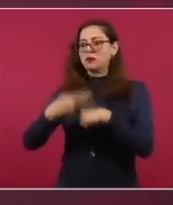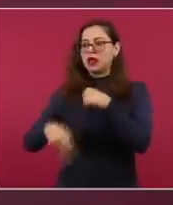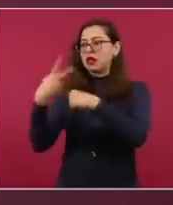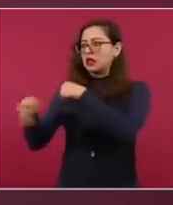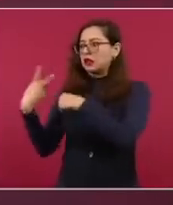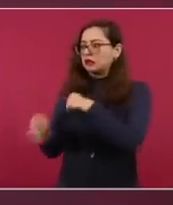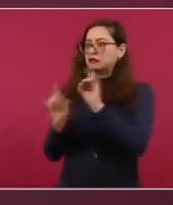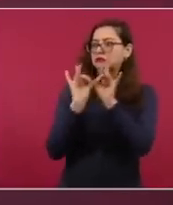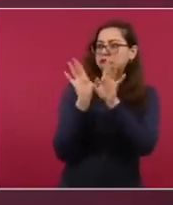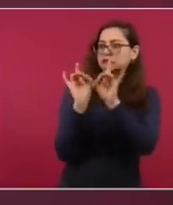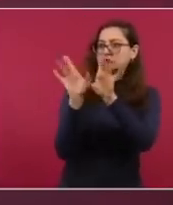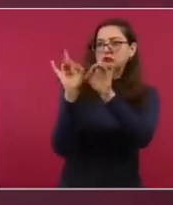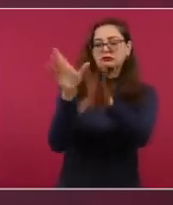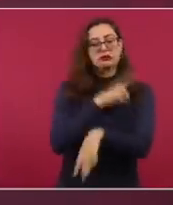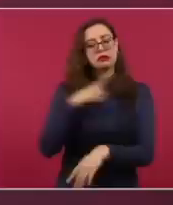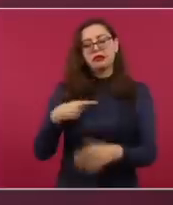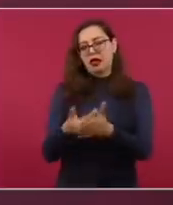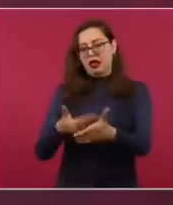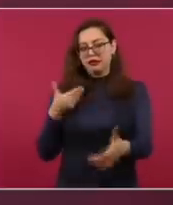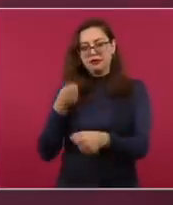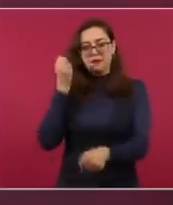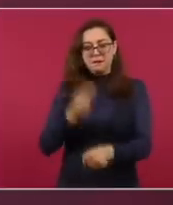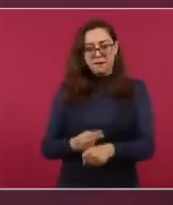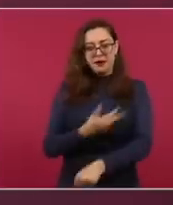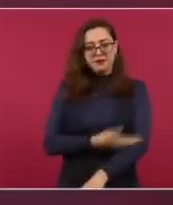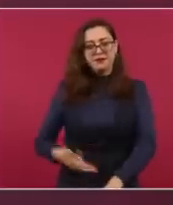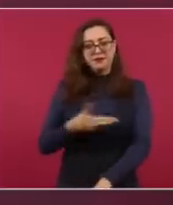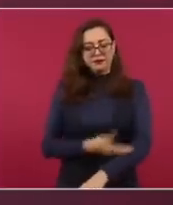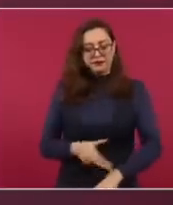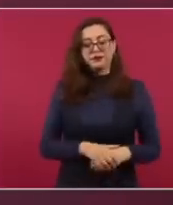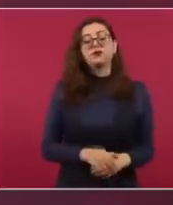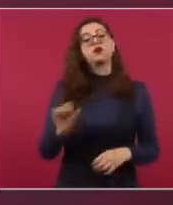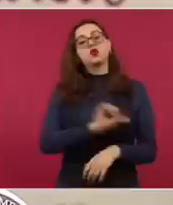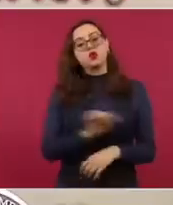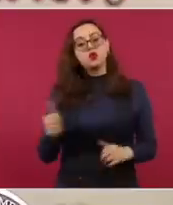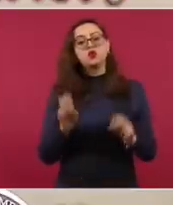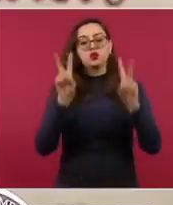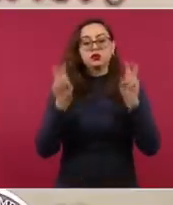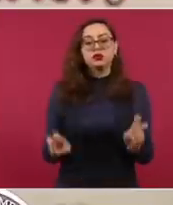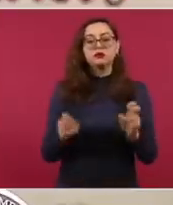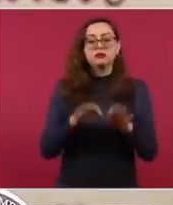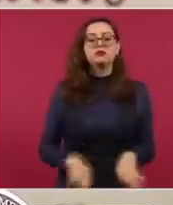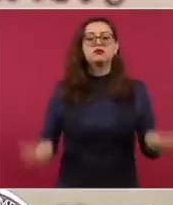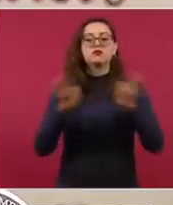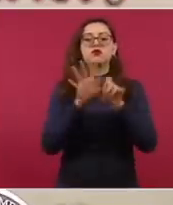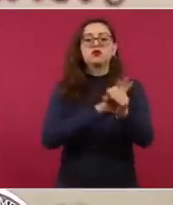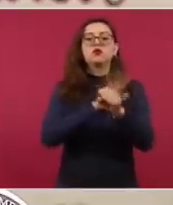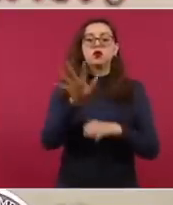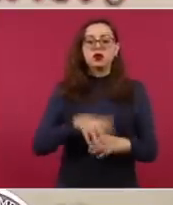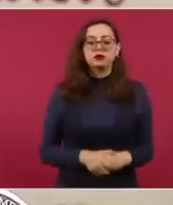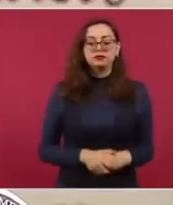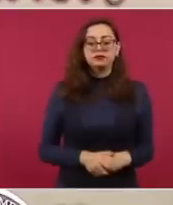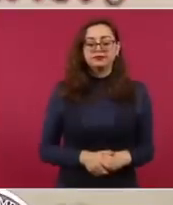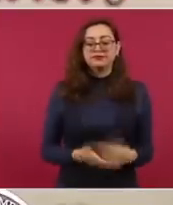siguiente punto que se llegó a un acuerdo significativo tiene que ver con proteger y respaldar a los pueblos originarios y hacer una lucha común